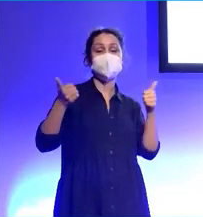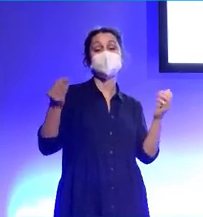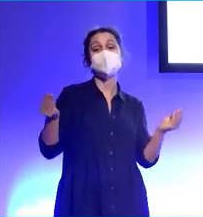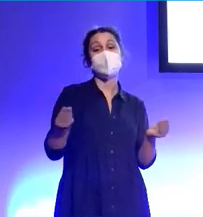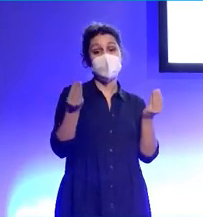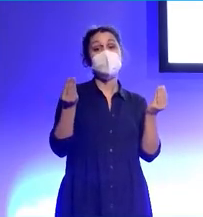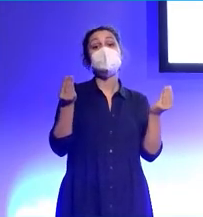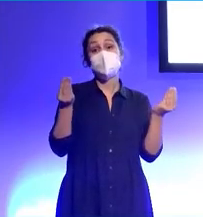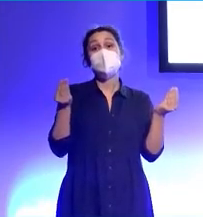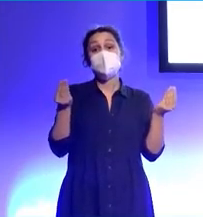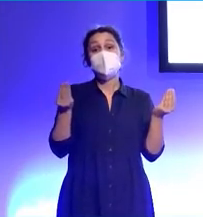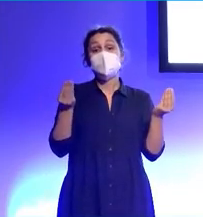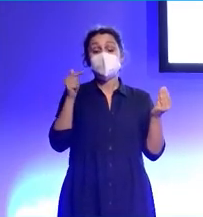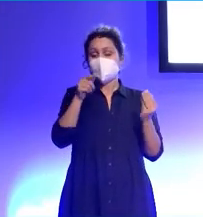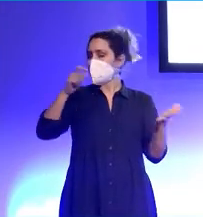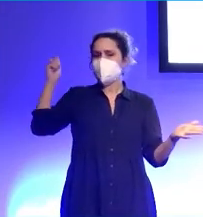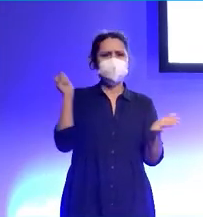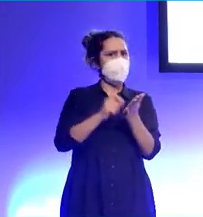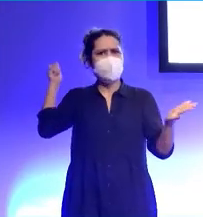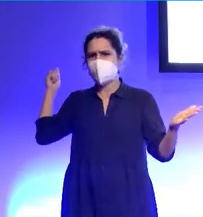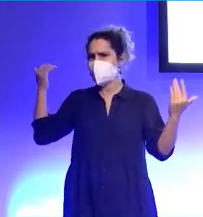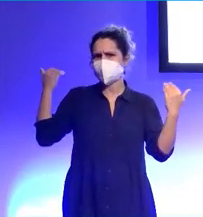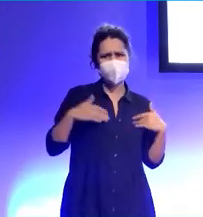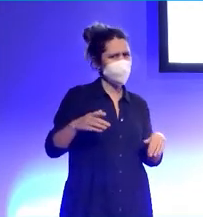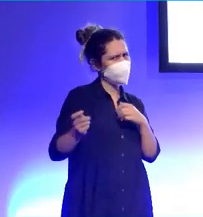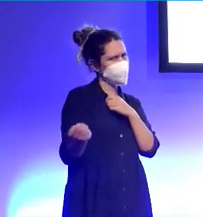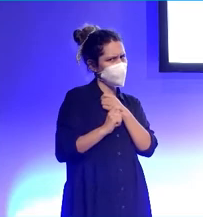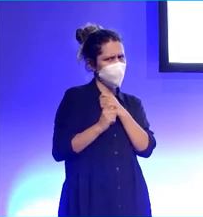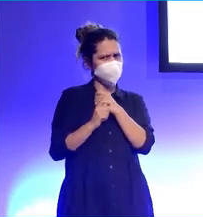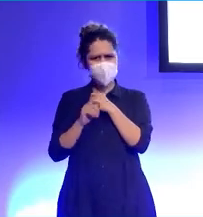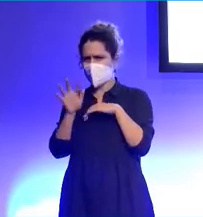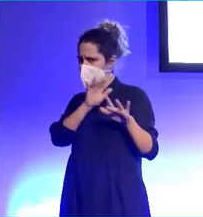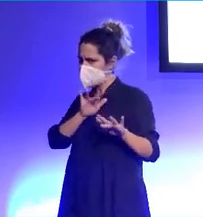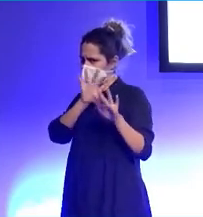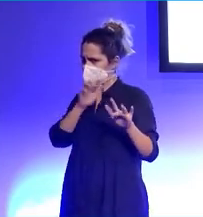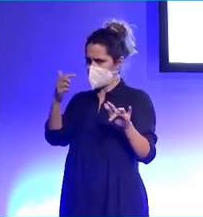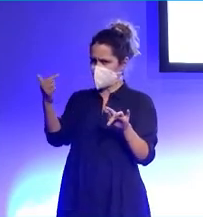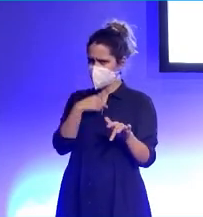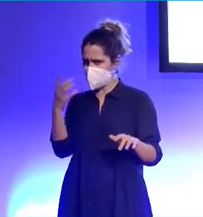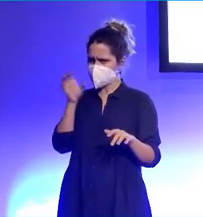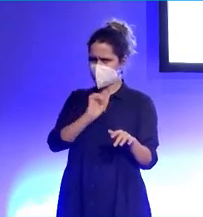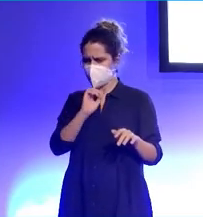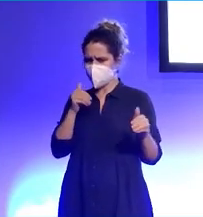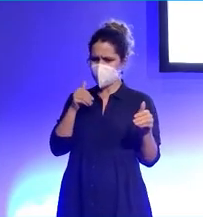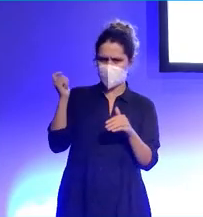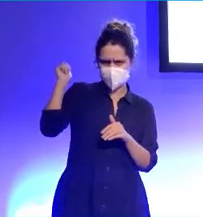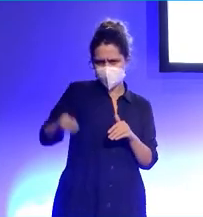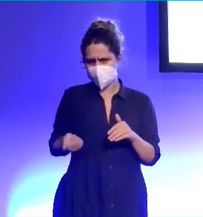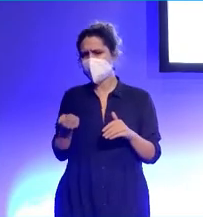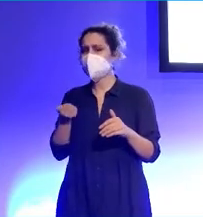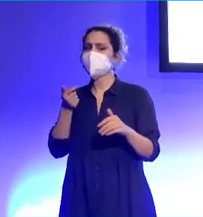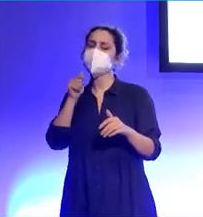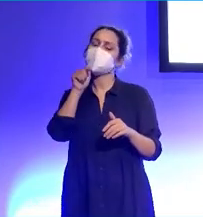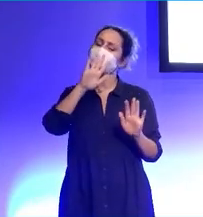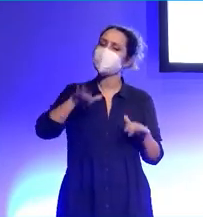Cuando intentas que eso pase de la noche a la mañana con trucos, con artificios, yo tengo mucha pasta, yo soy la bomba, yo el día de mañana voy a ser aún mejor, no suele